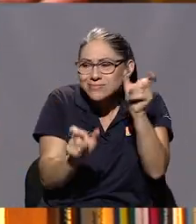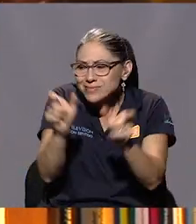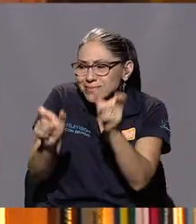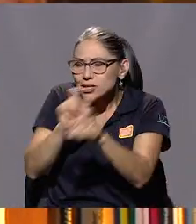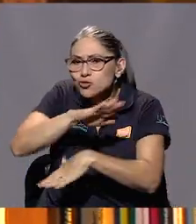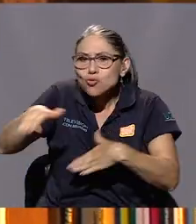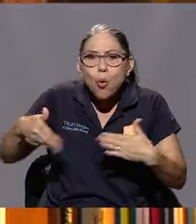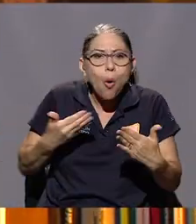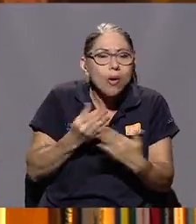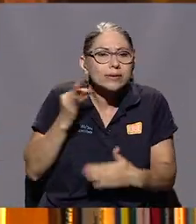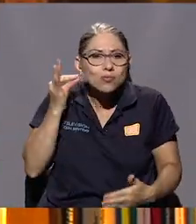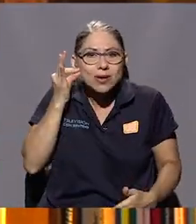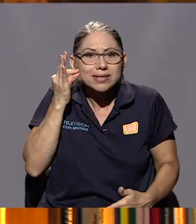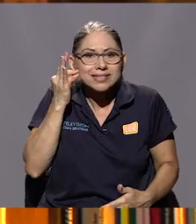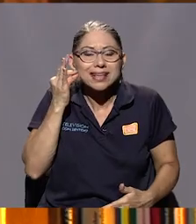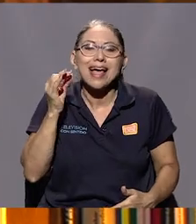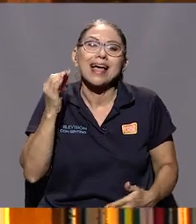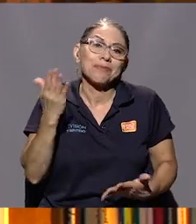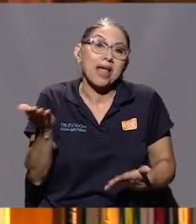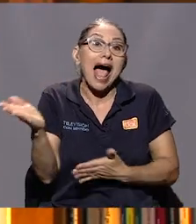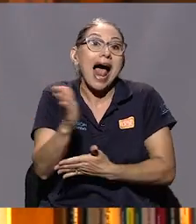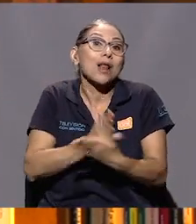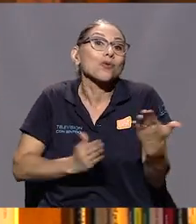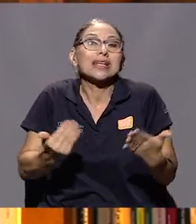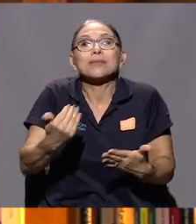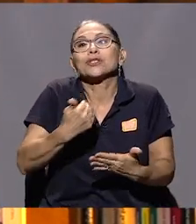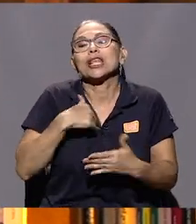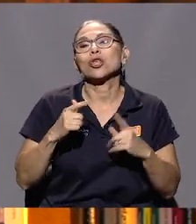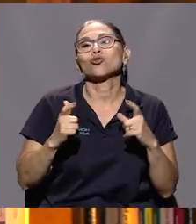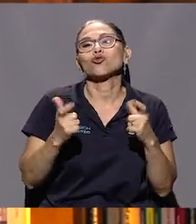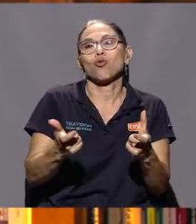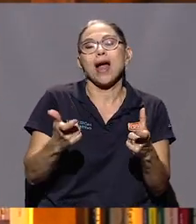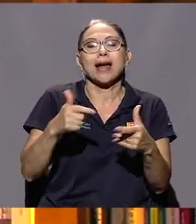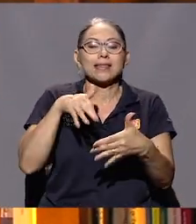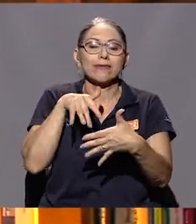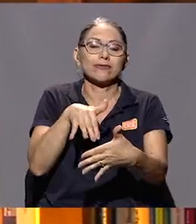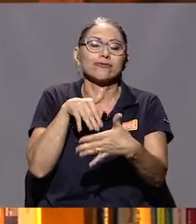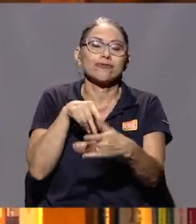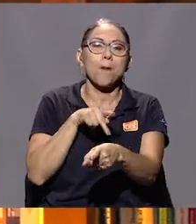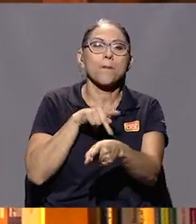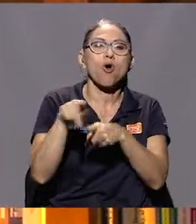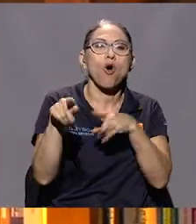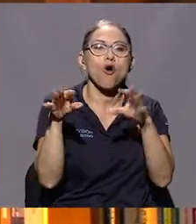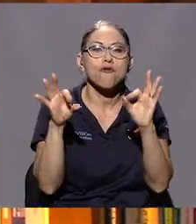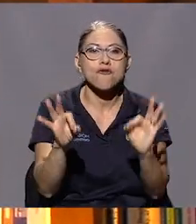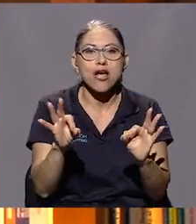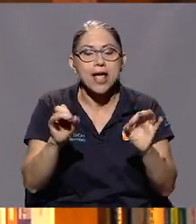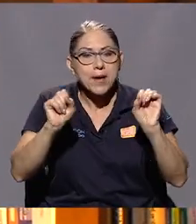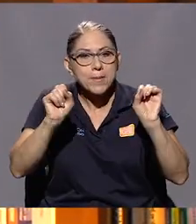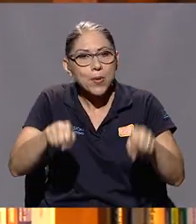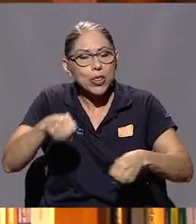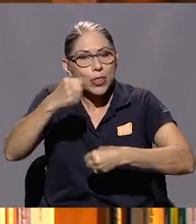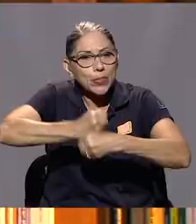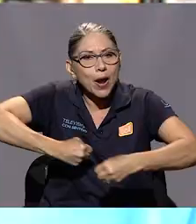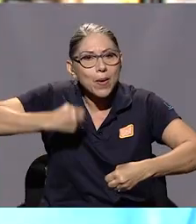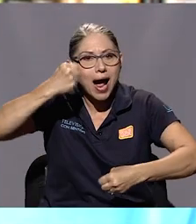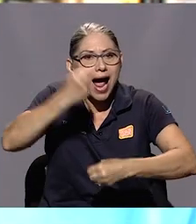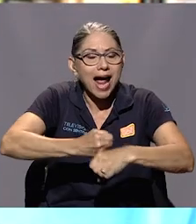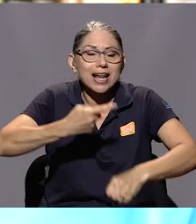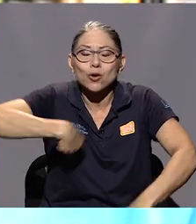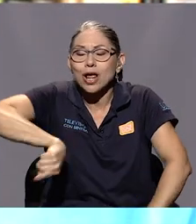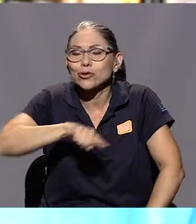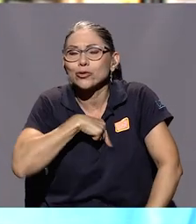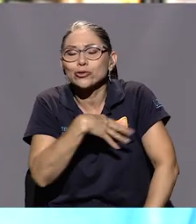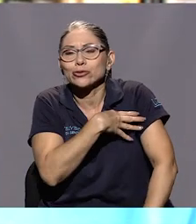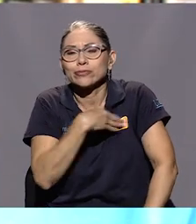sí te puedo decir las que hemos tenido suerte y hemos sacado profesión, hemos podido trabajar en